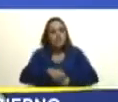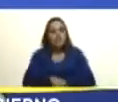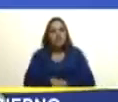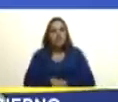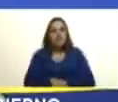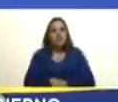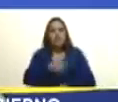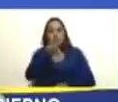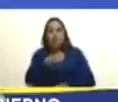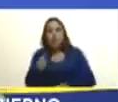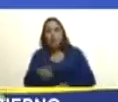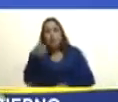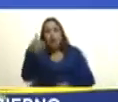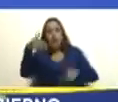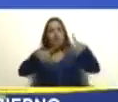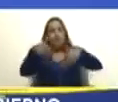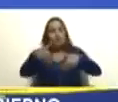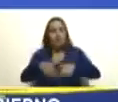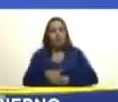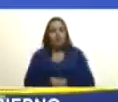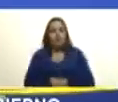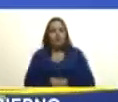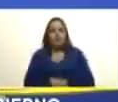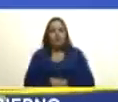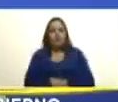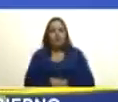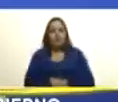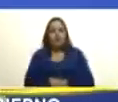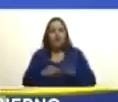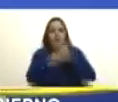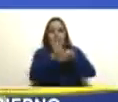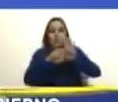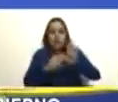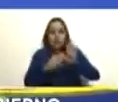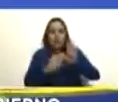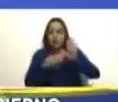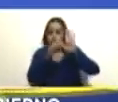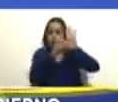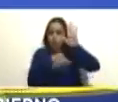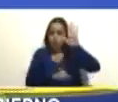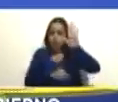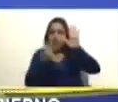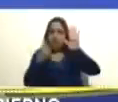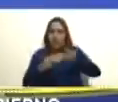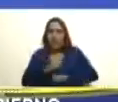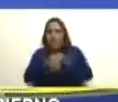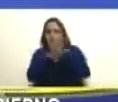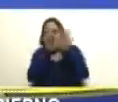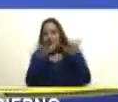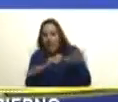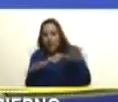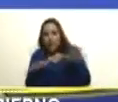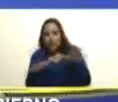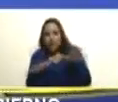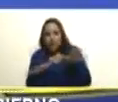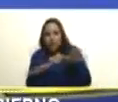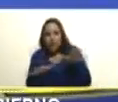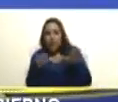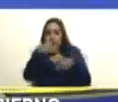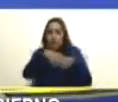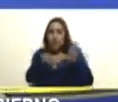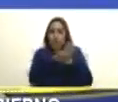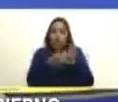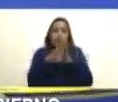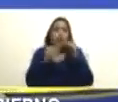pregunta más votada articulado capítulo y que quede muy claro y explícito para todas las